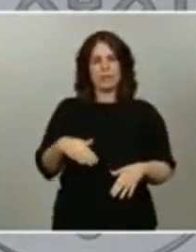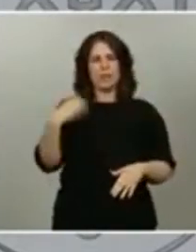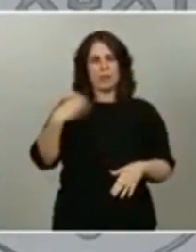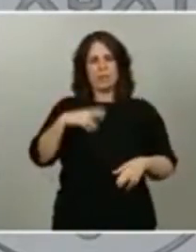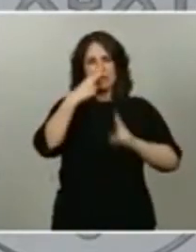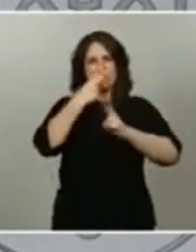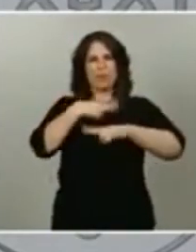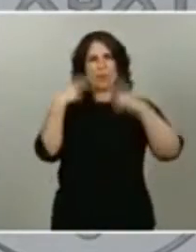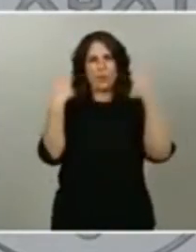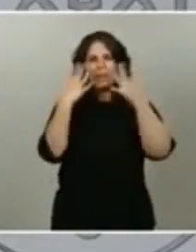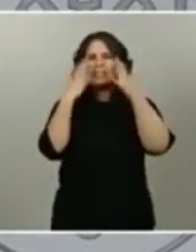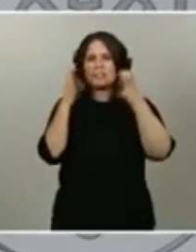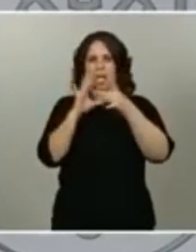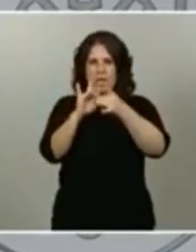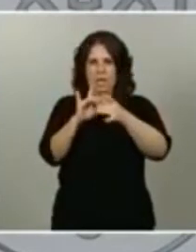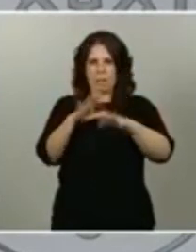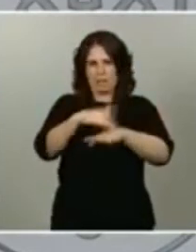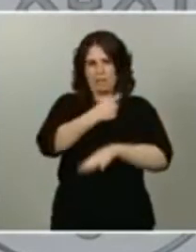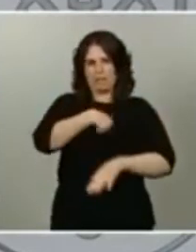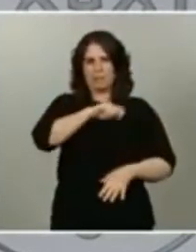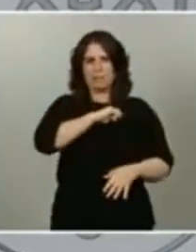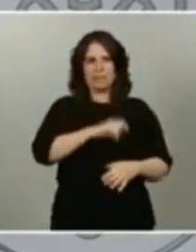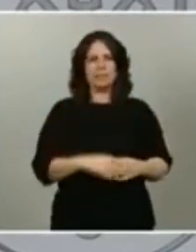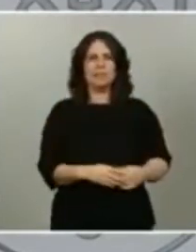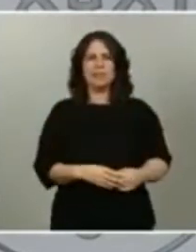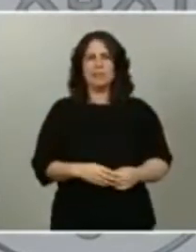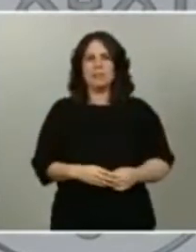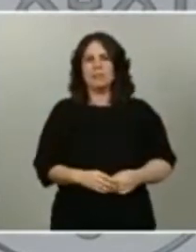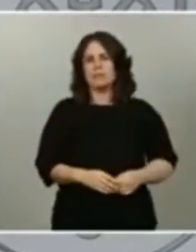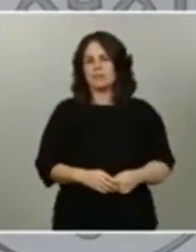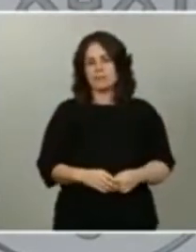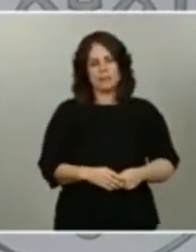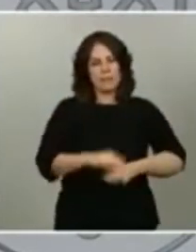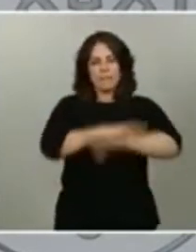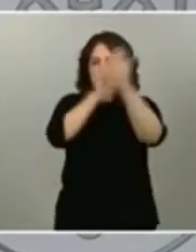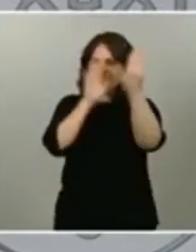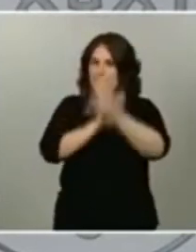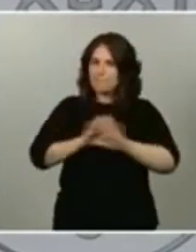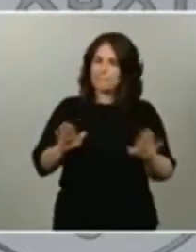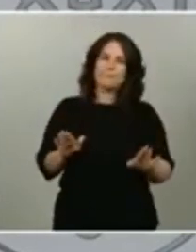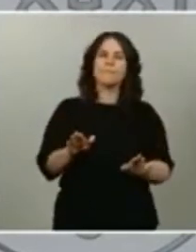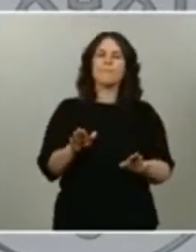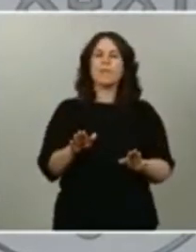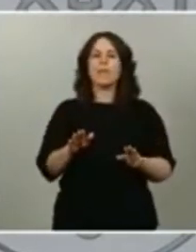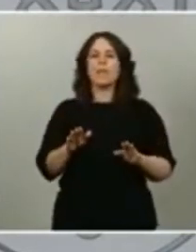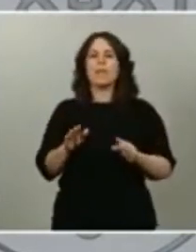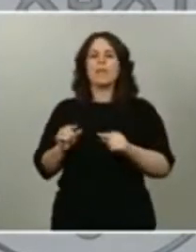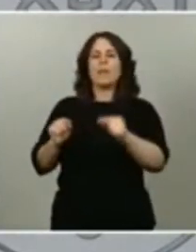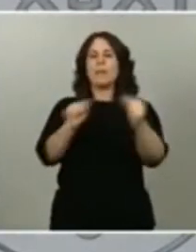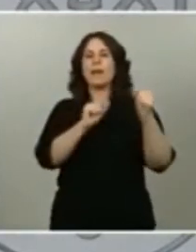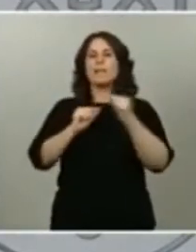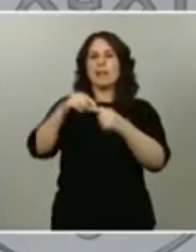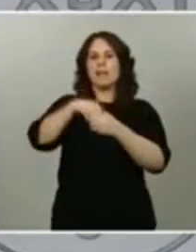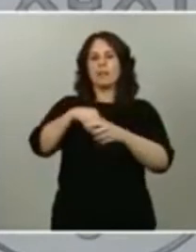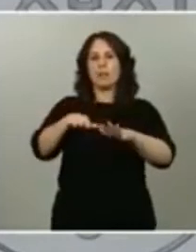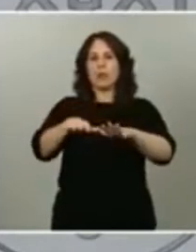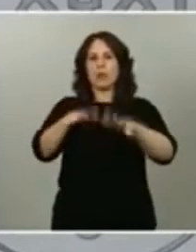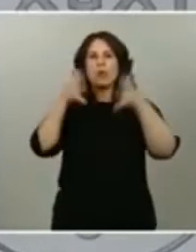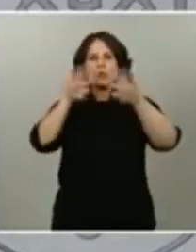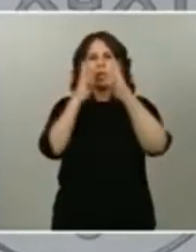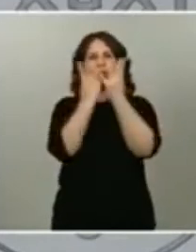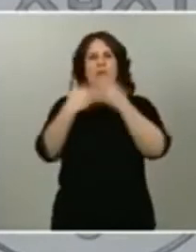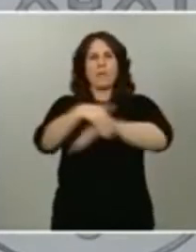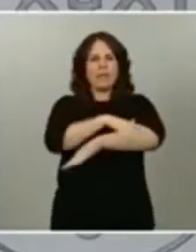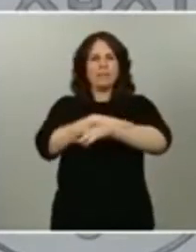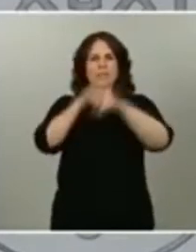se plantea para España y en relación con la última cuestión no ha habido debate en el Consejo de Ministros sobre el tema de regularizaciones ni el